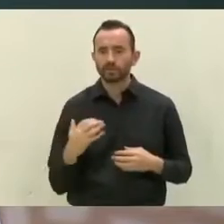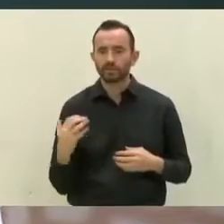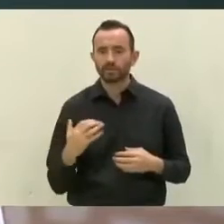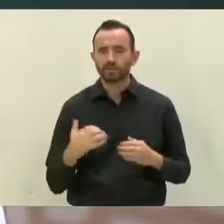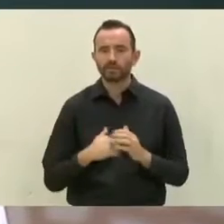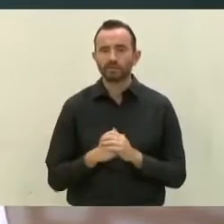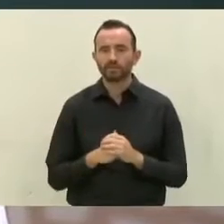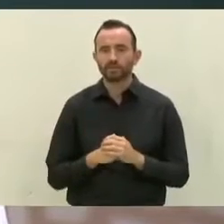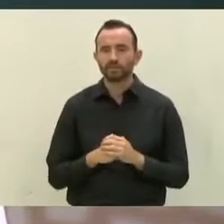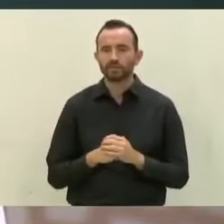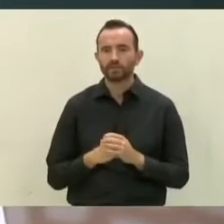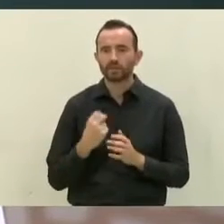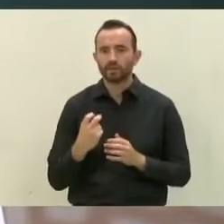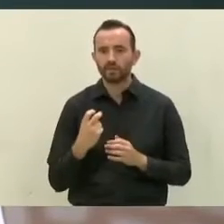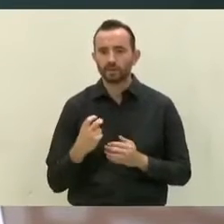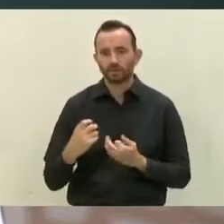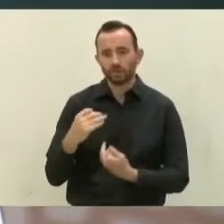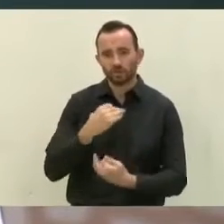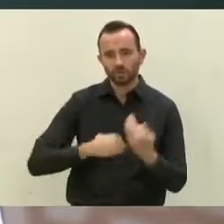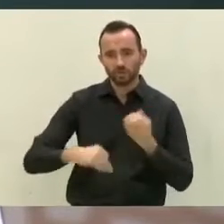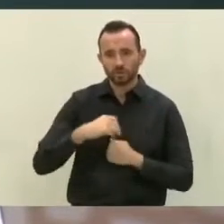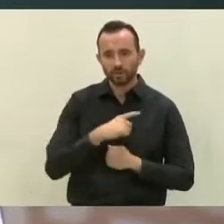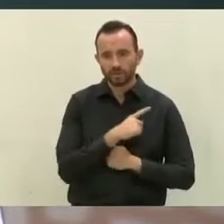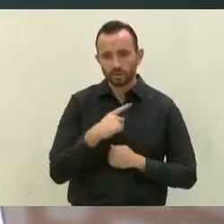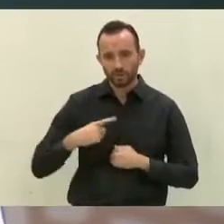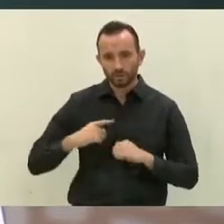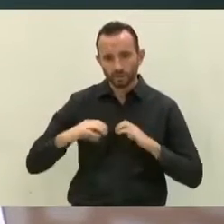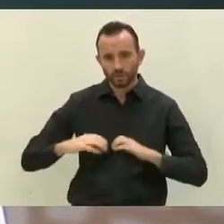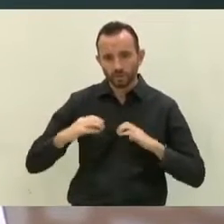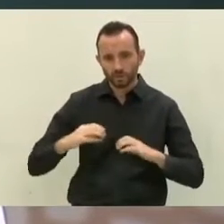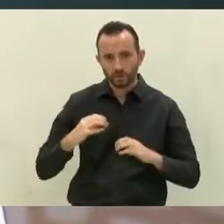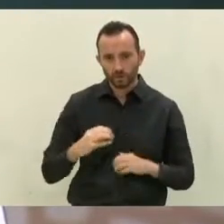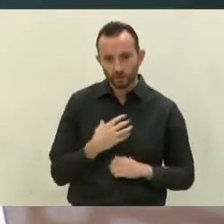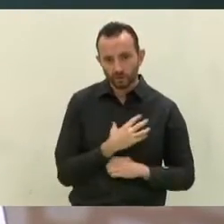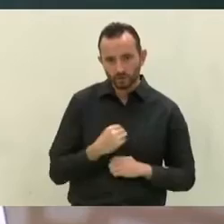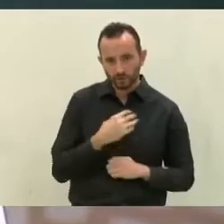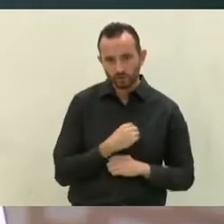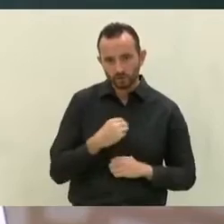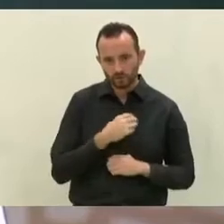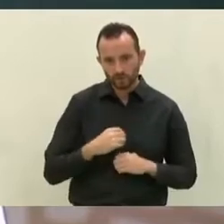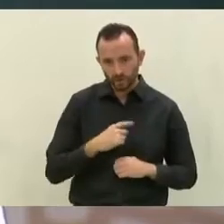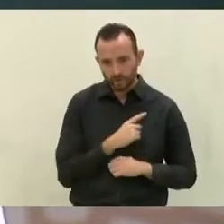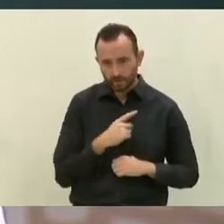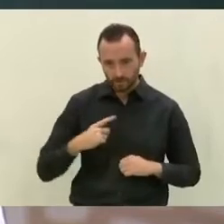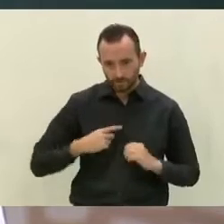dediquemos tiempo a los hijos. Tenemos que dedicarles tiempo,